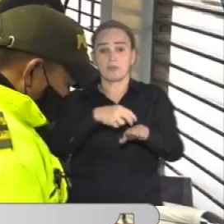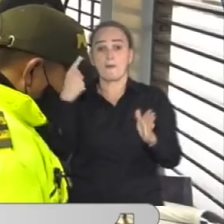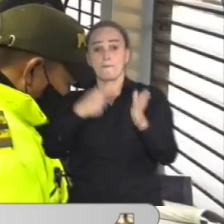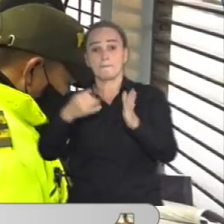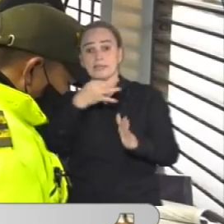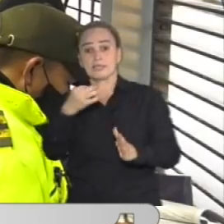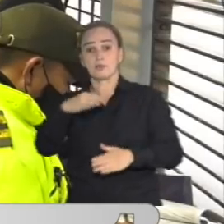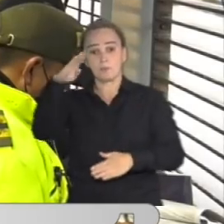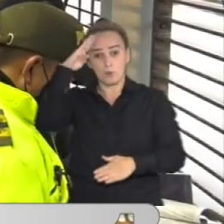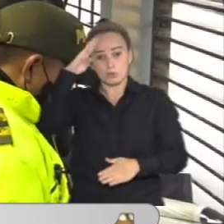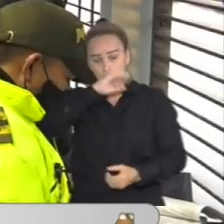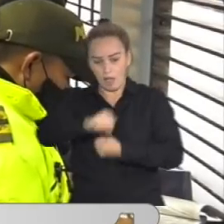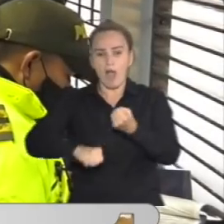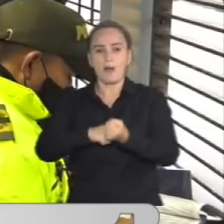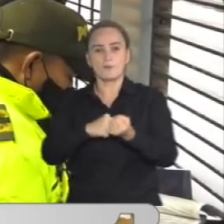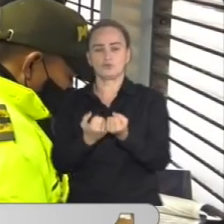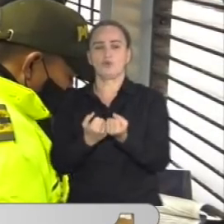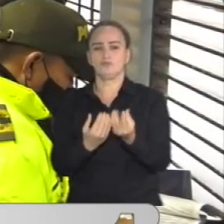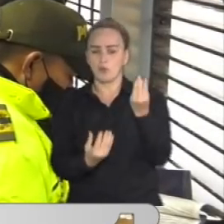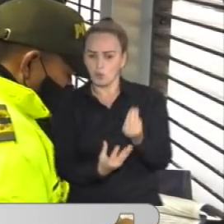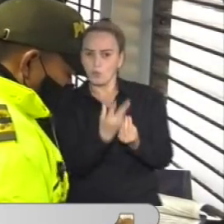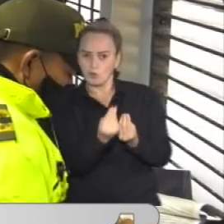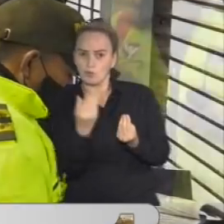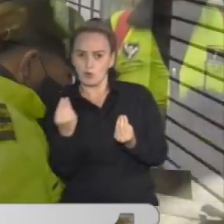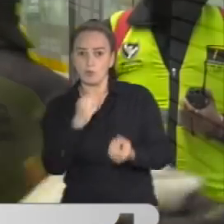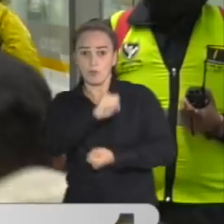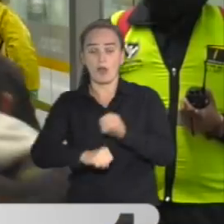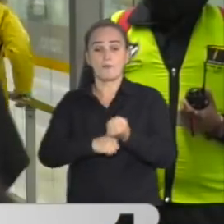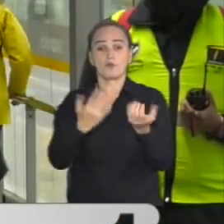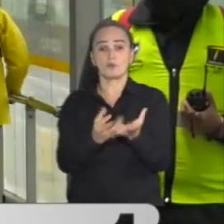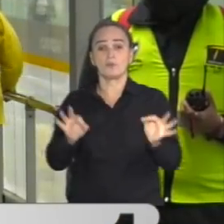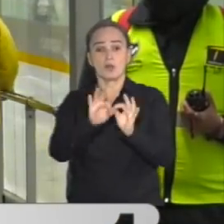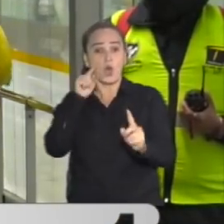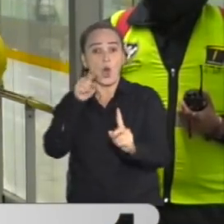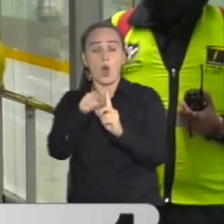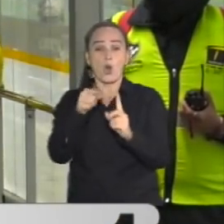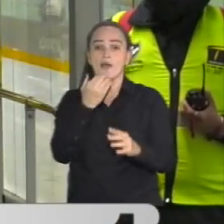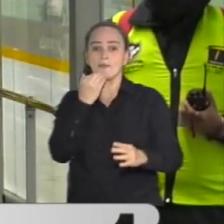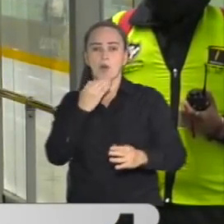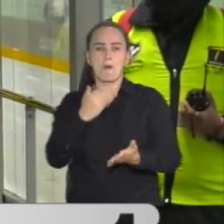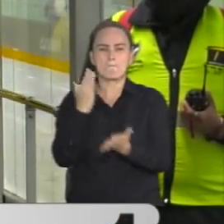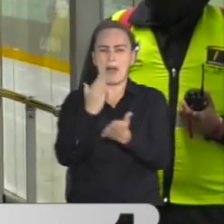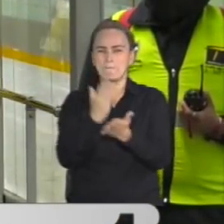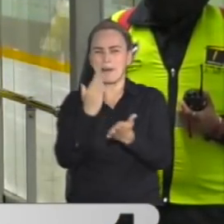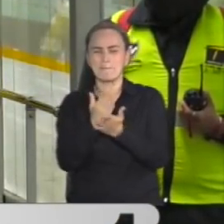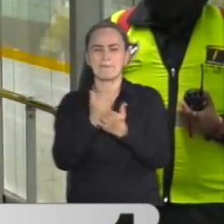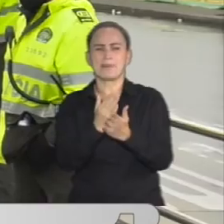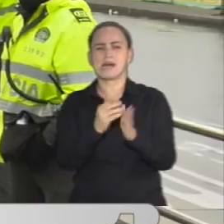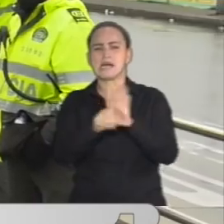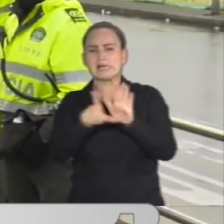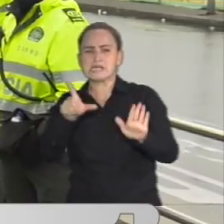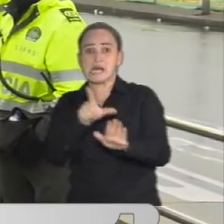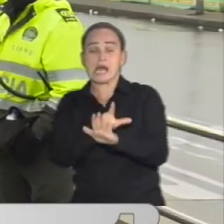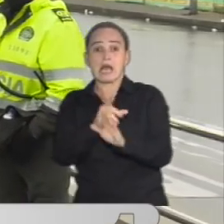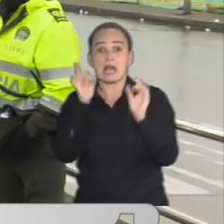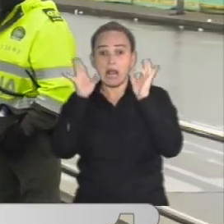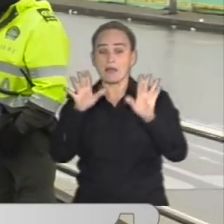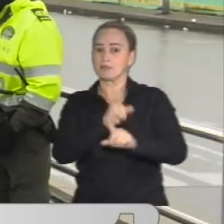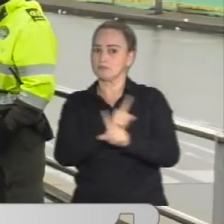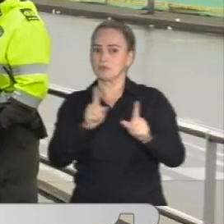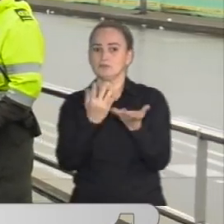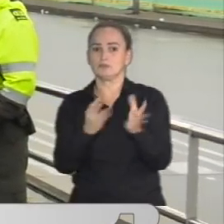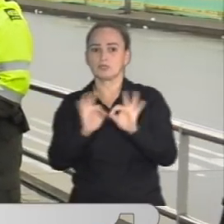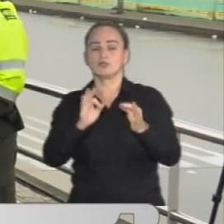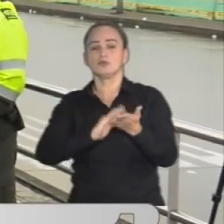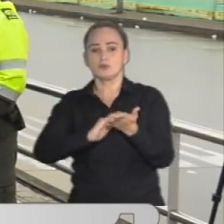.300 policías de diferentes especialidades. Esto con el fin de prevenir que se sigan cometiendo esos delitos de alto impacto.